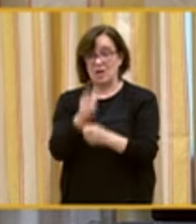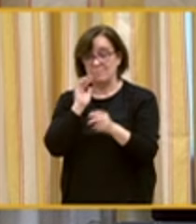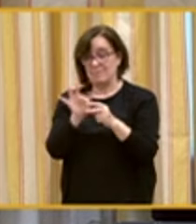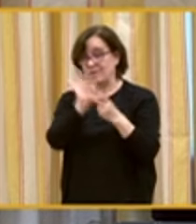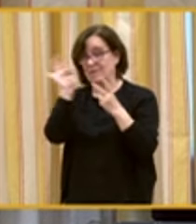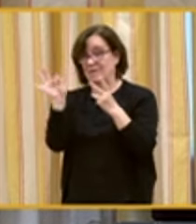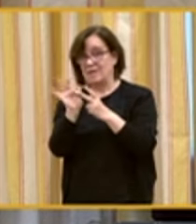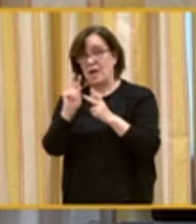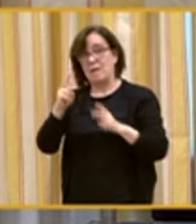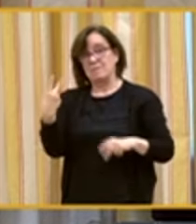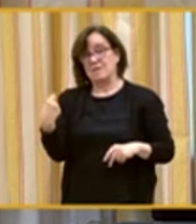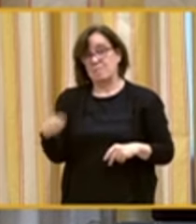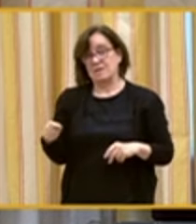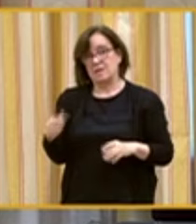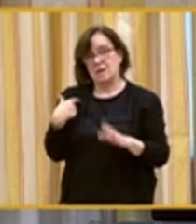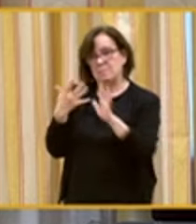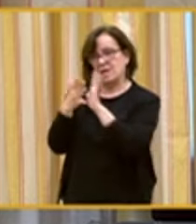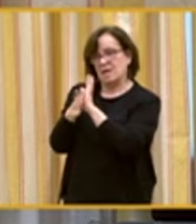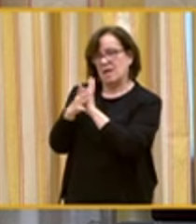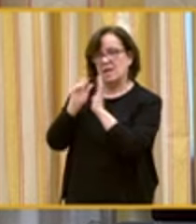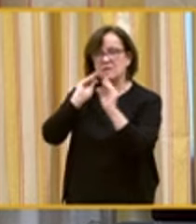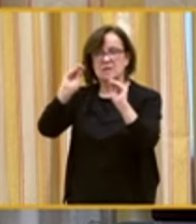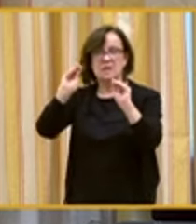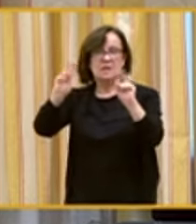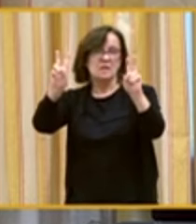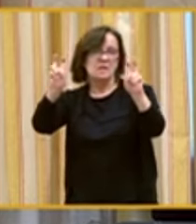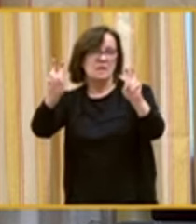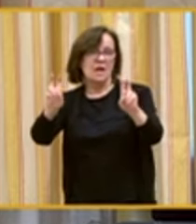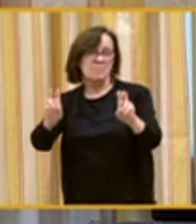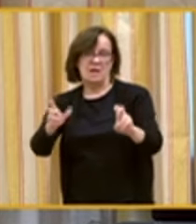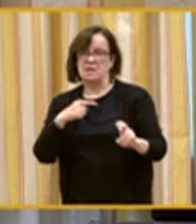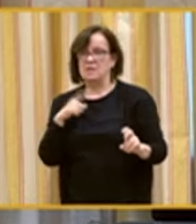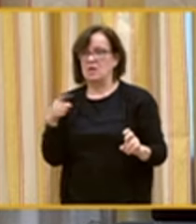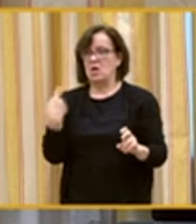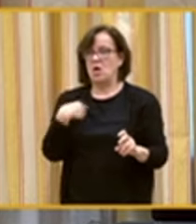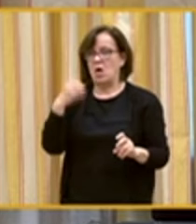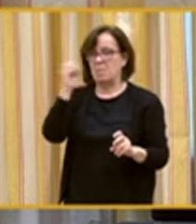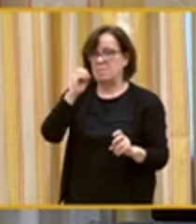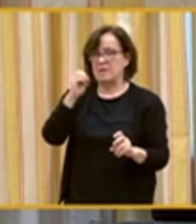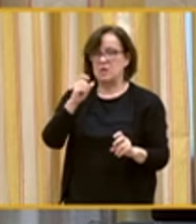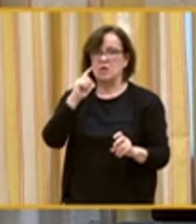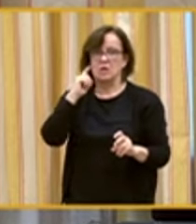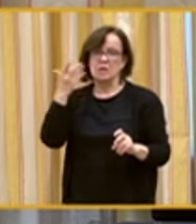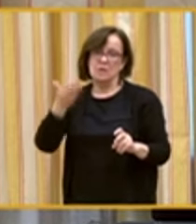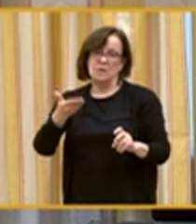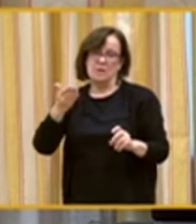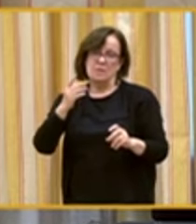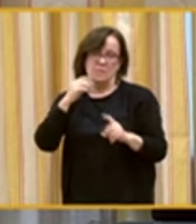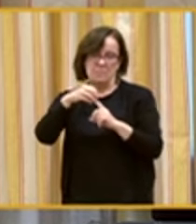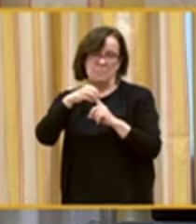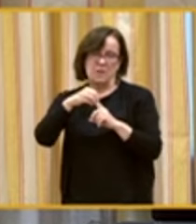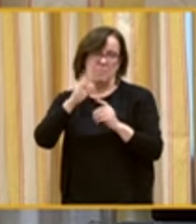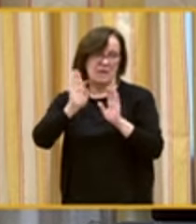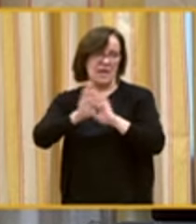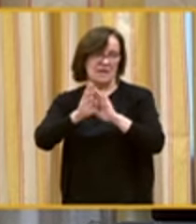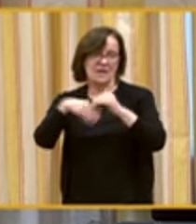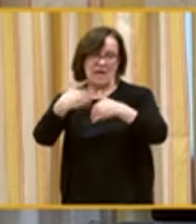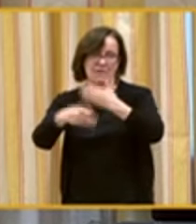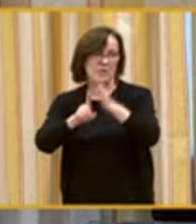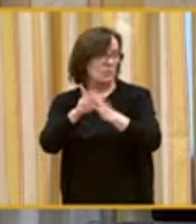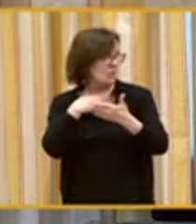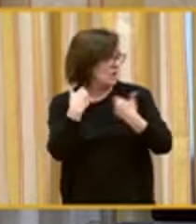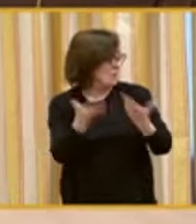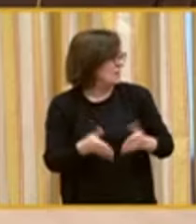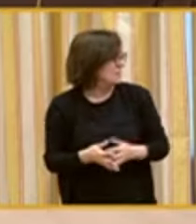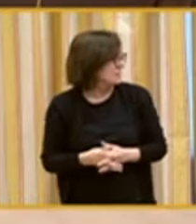a nuestra vicepresidenta para que destaque aquellos aspectos que, desde nuestra opinión, son claves para seguir avanzando. Cuando